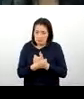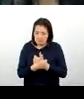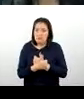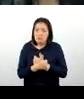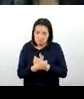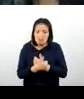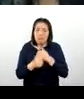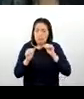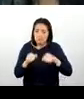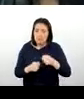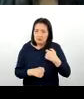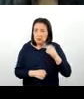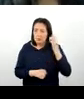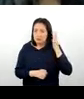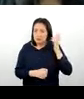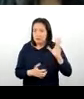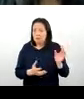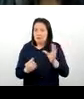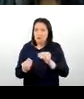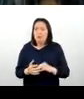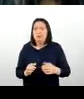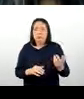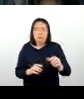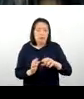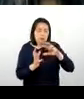va a ser bien sonado a nivel nacional e internacional.